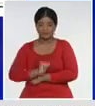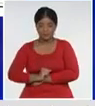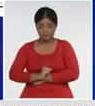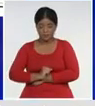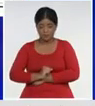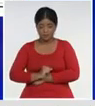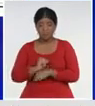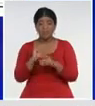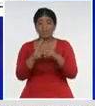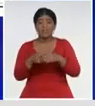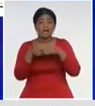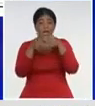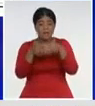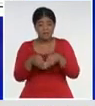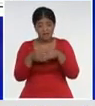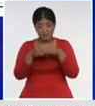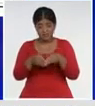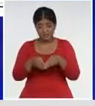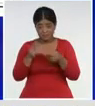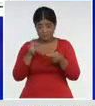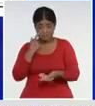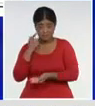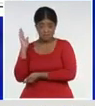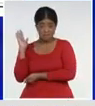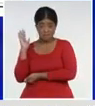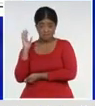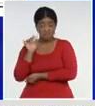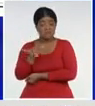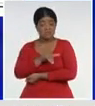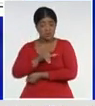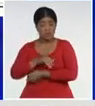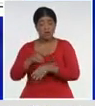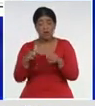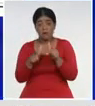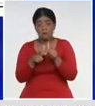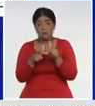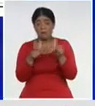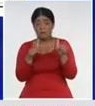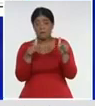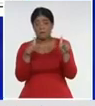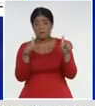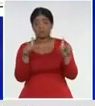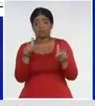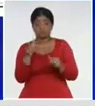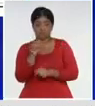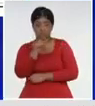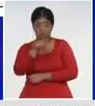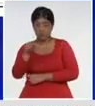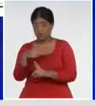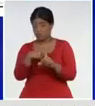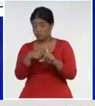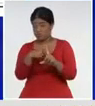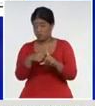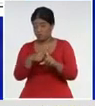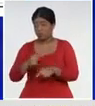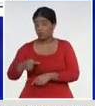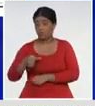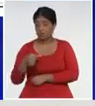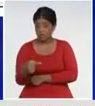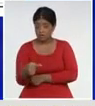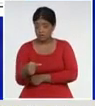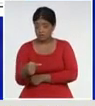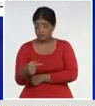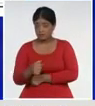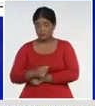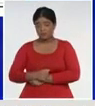como se puede ver, en el gráfico, va incrementando, el número de casos, que se confirman, diariamente, y